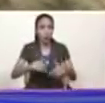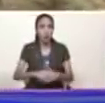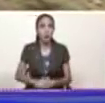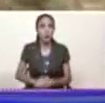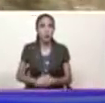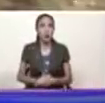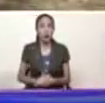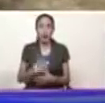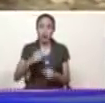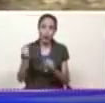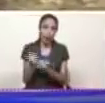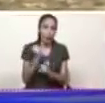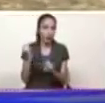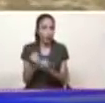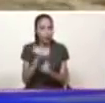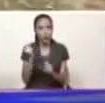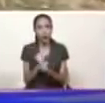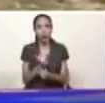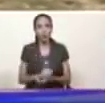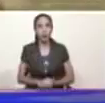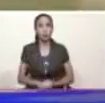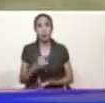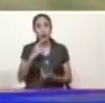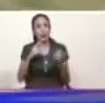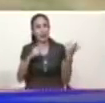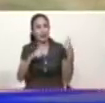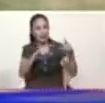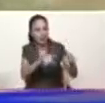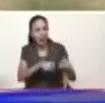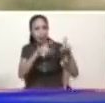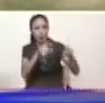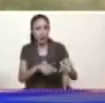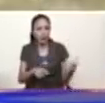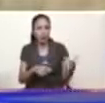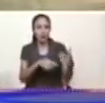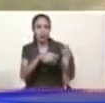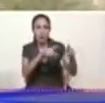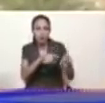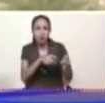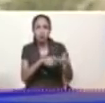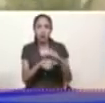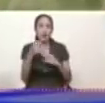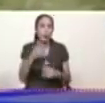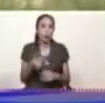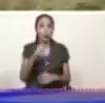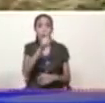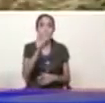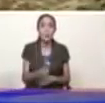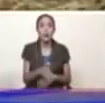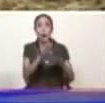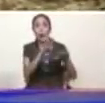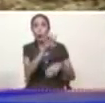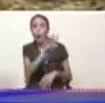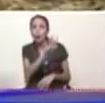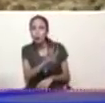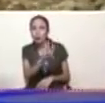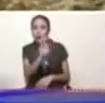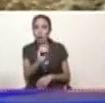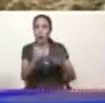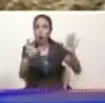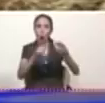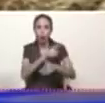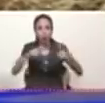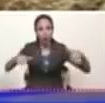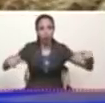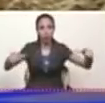decirle que hemos cultivado estamos sembrando cosechando en este preciso momento 1.408 hectáreas del corredor cebollero que